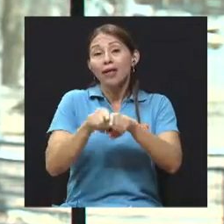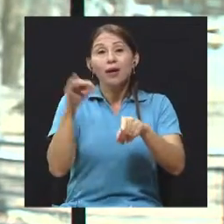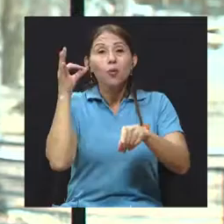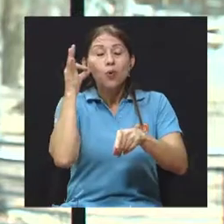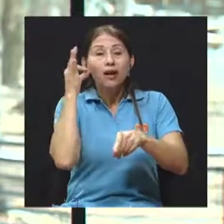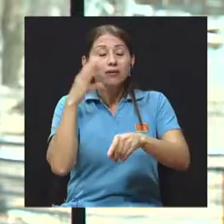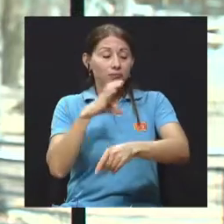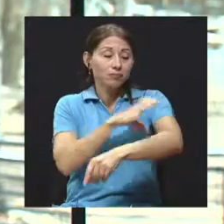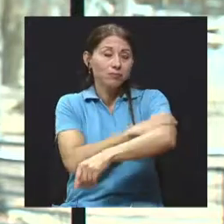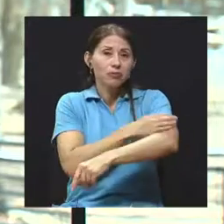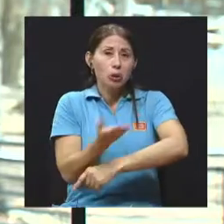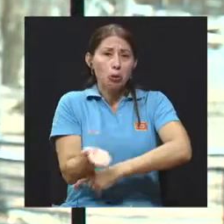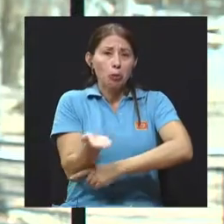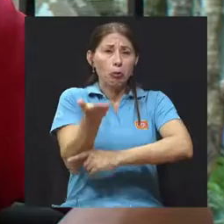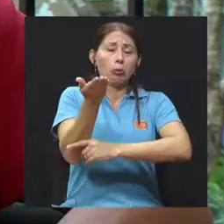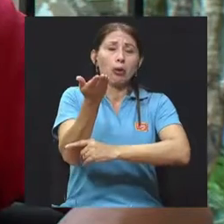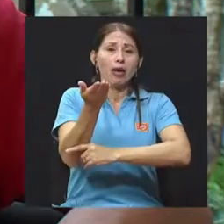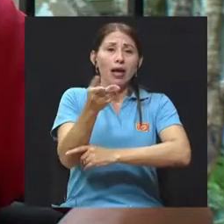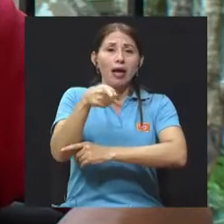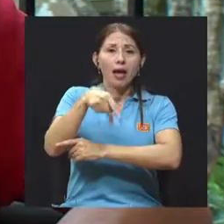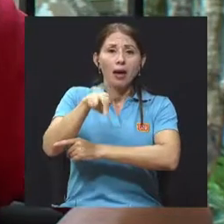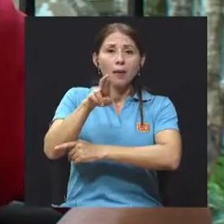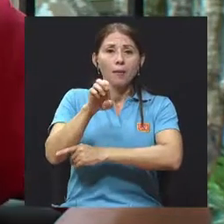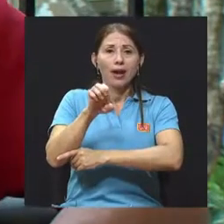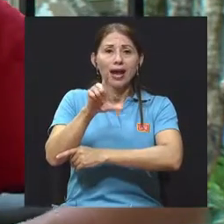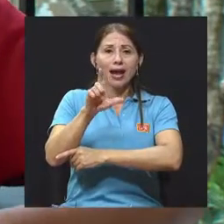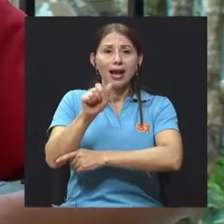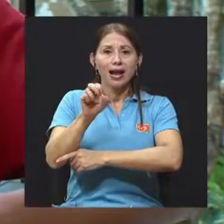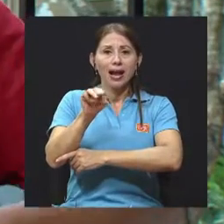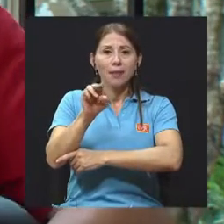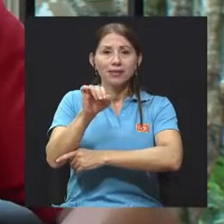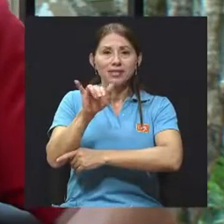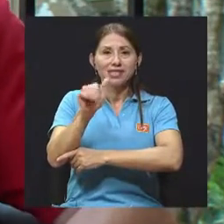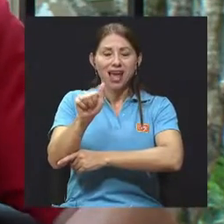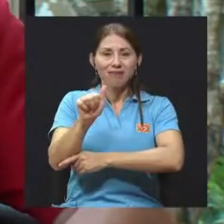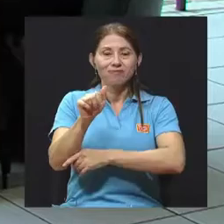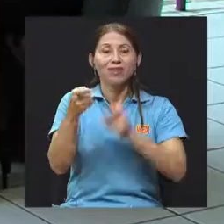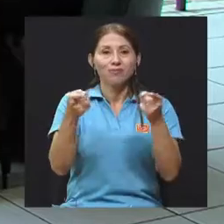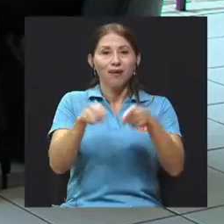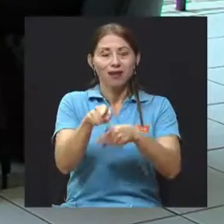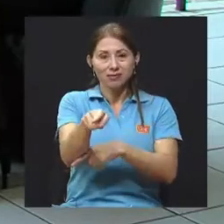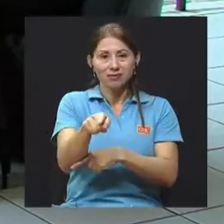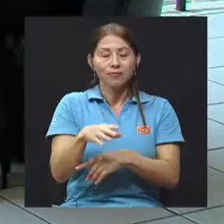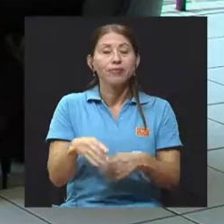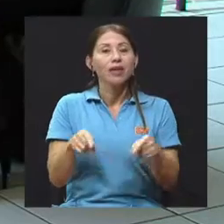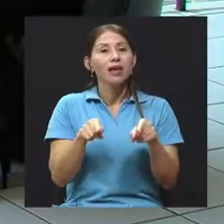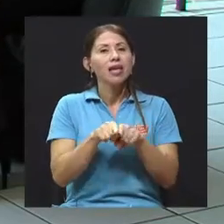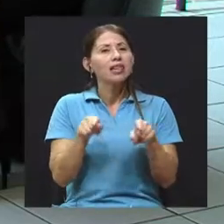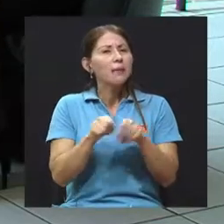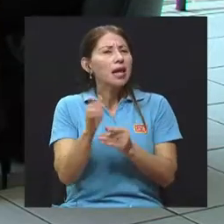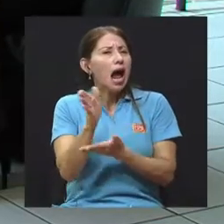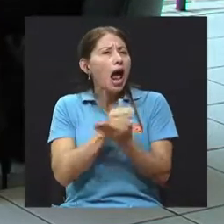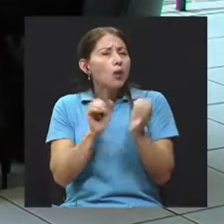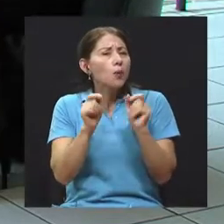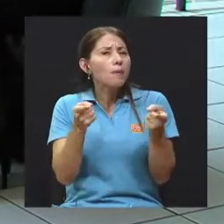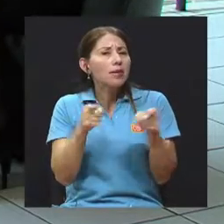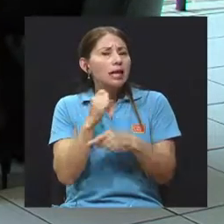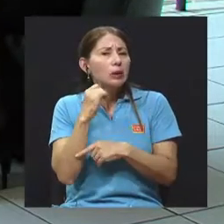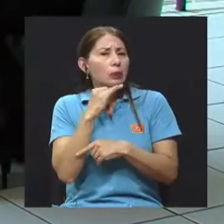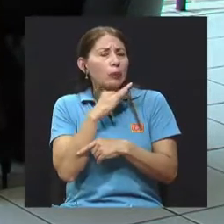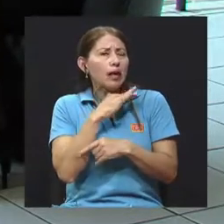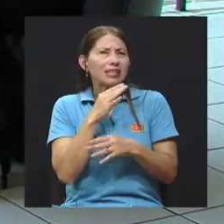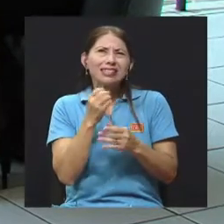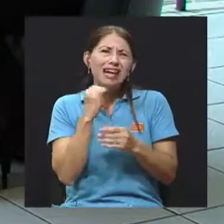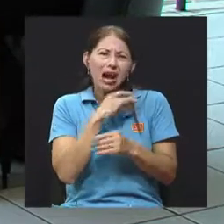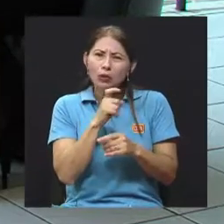arterial y la pérdida de proteínas alrededor del riñón durante el embarazo, eso es mucho más frecuente en estas pacientes, y algo más raro, que es la afectación del bebé, por eso